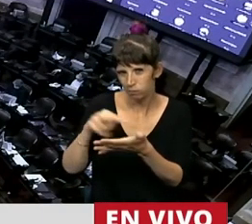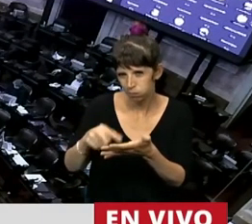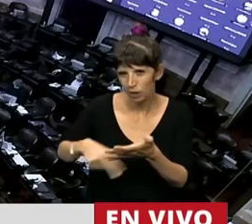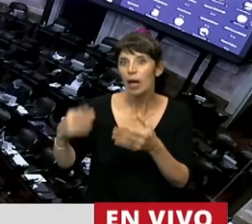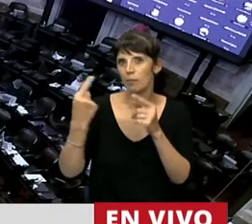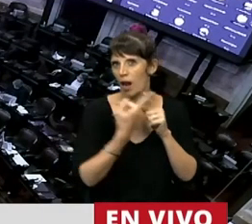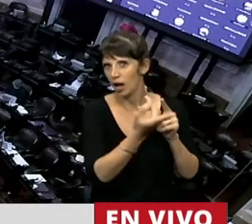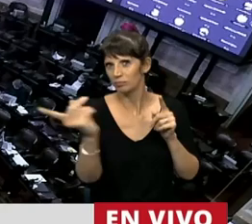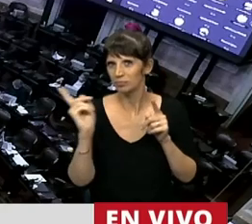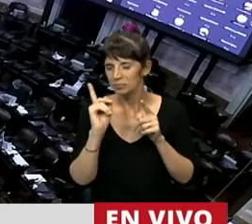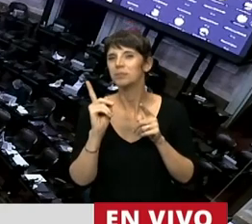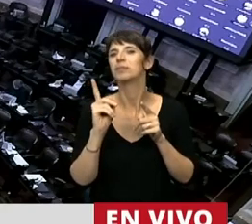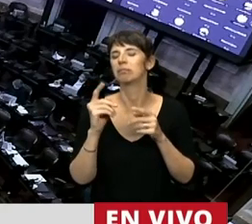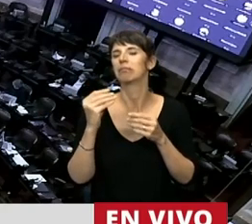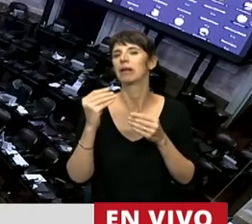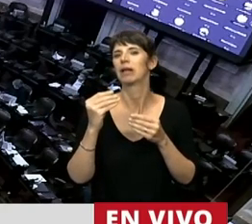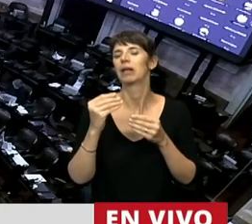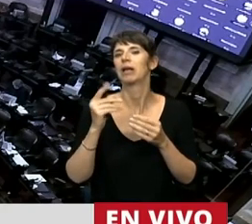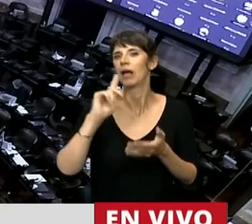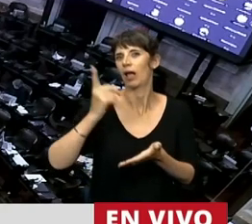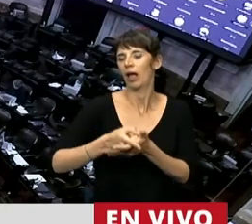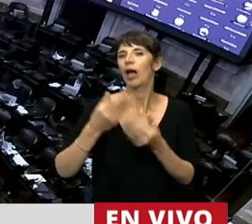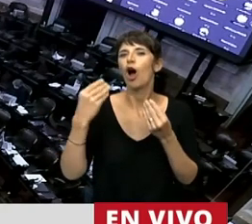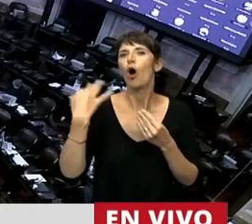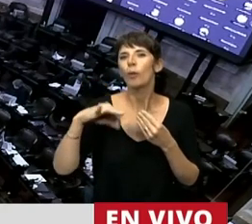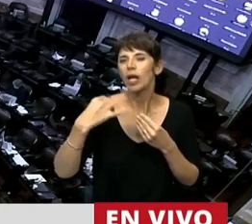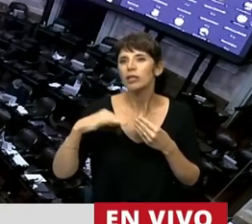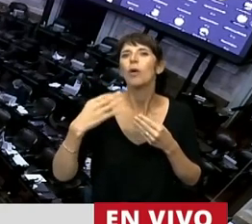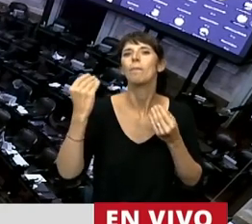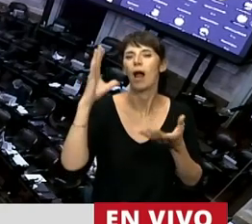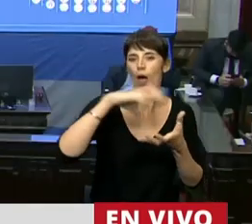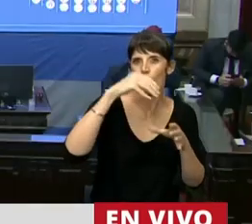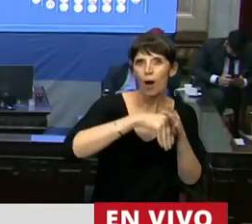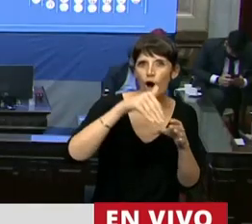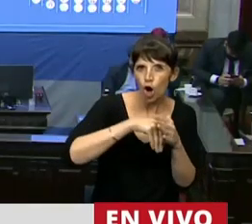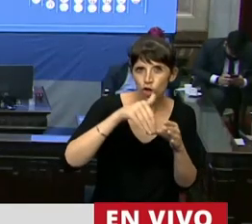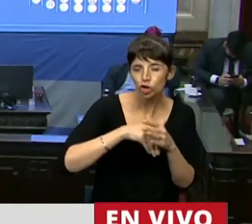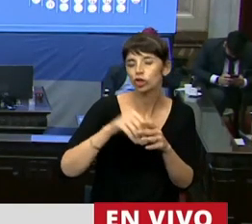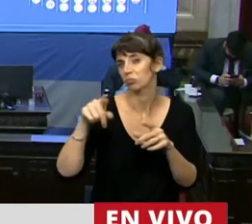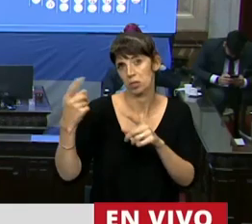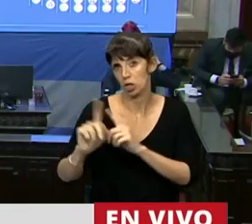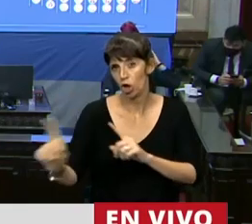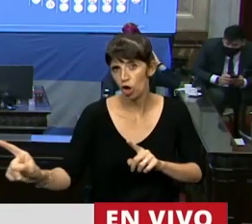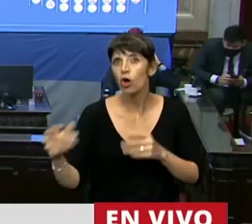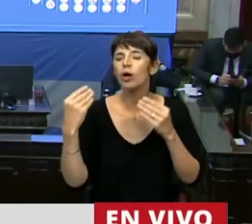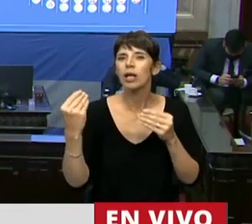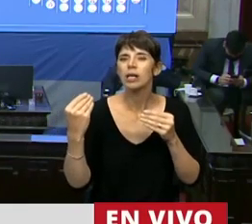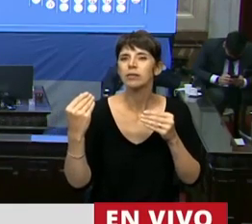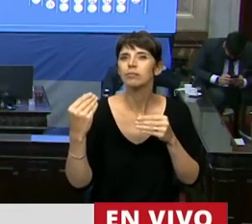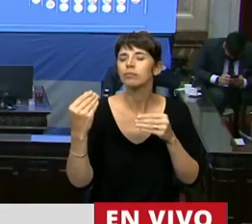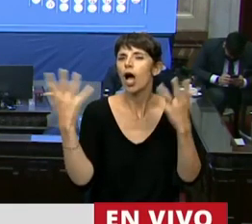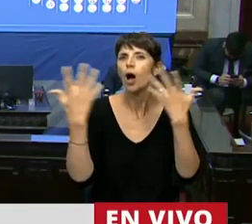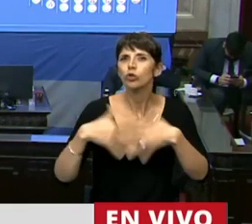establecer, como usted señalaba, la obligatoriedad para las entidades, tanto bancarias como no bancarias, de acreditar en forma inmediata